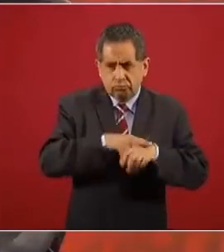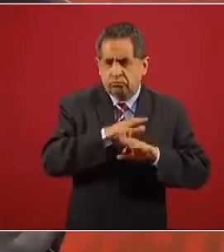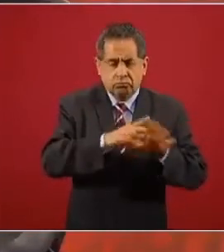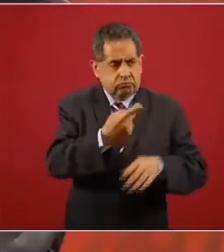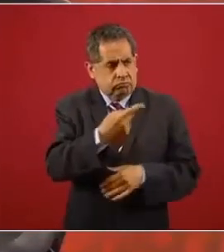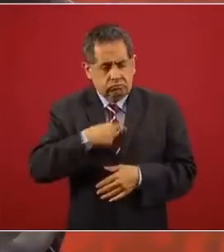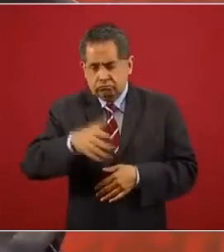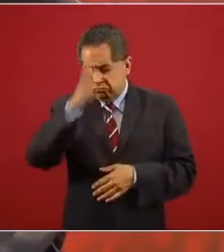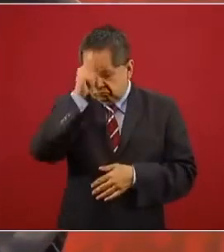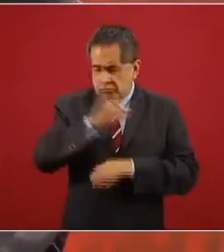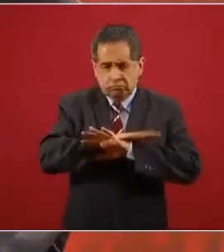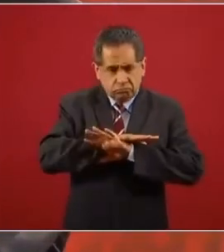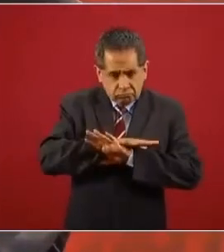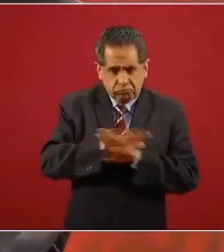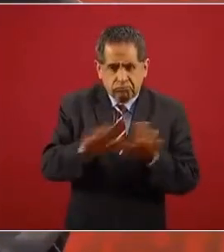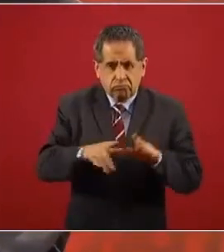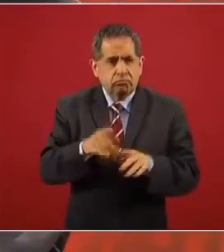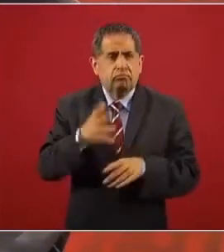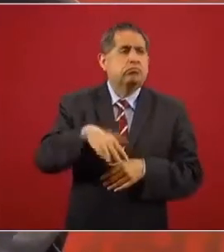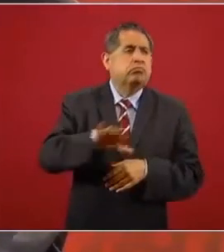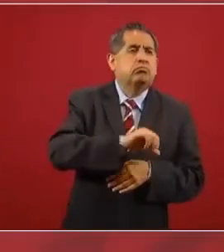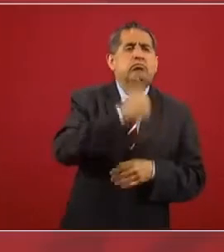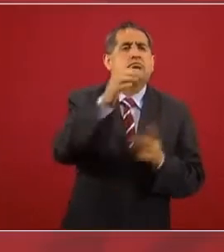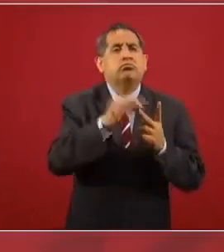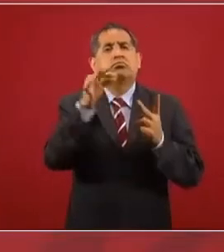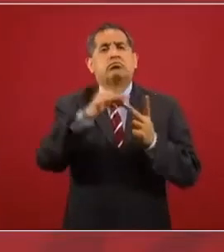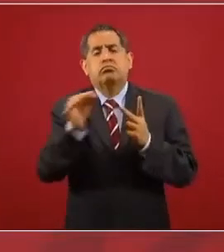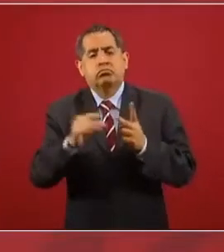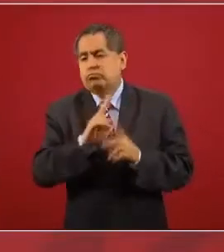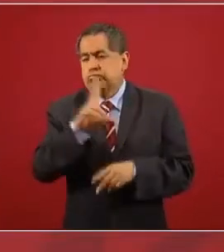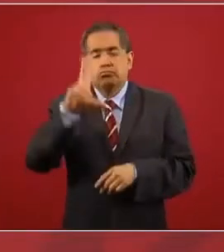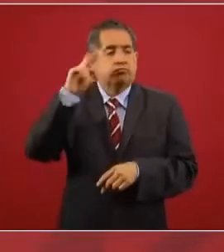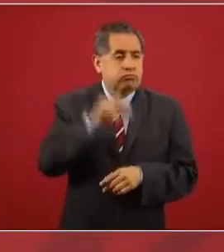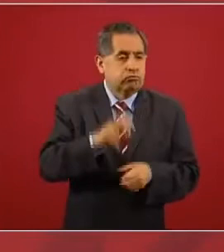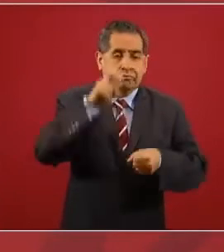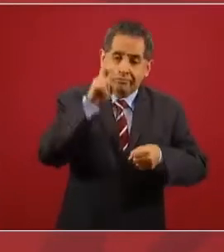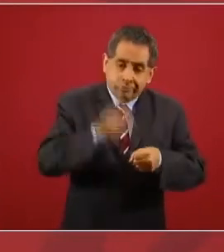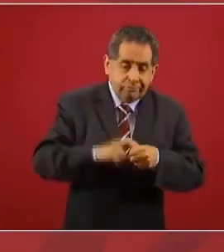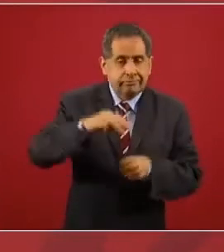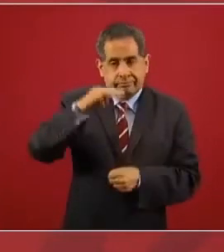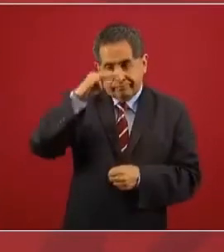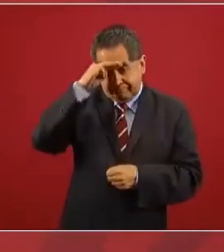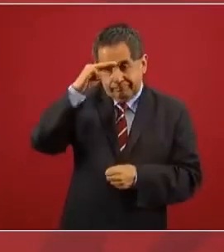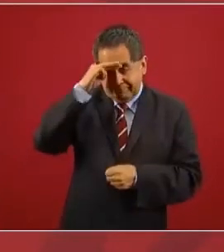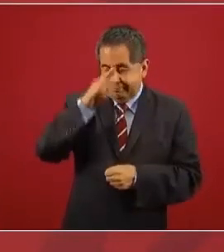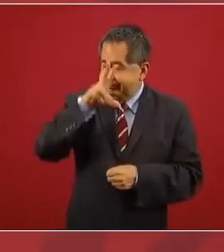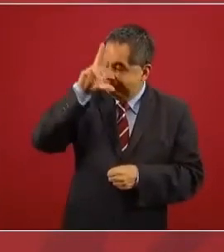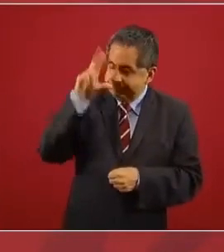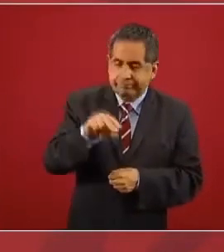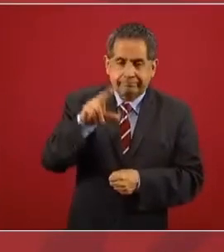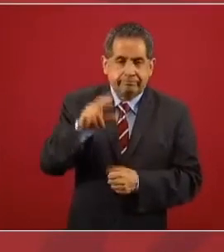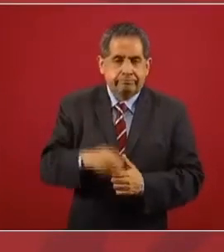quedamos de que se iban a buscar opciones, pero no en Baja California,